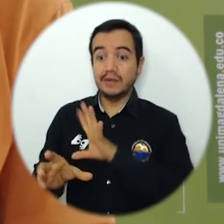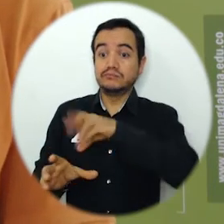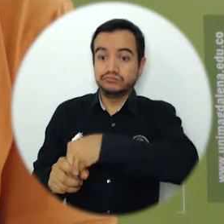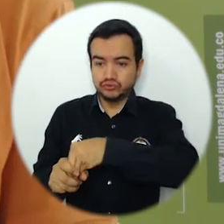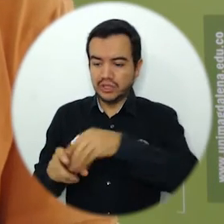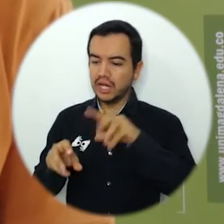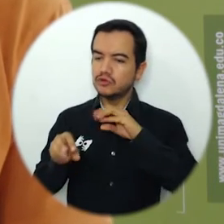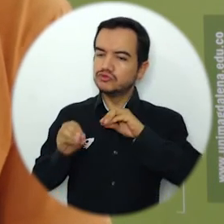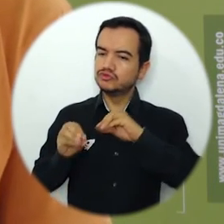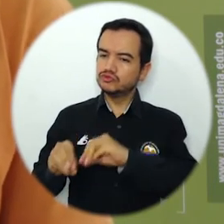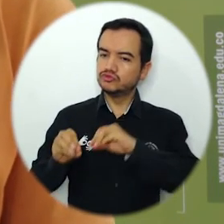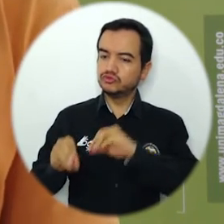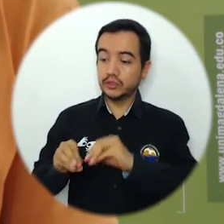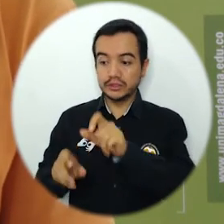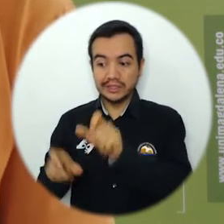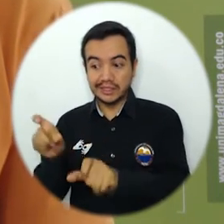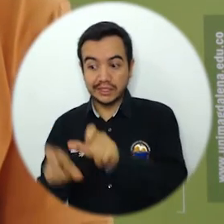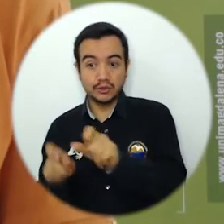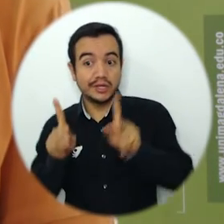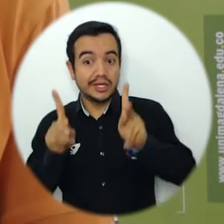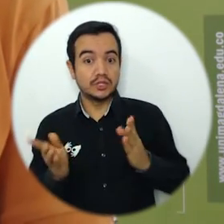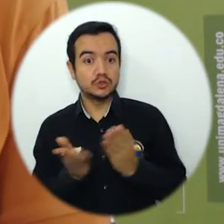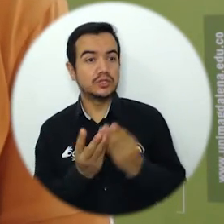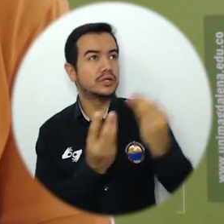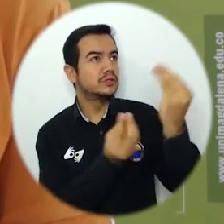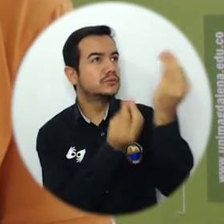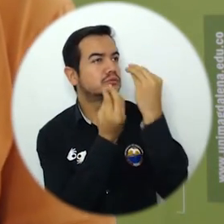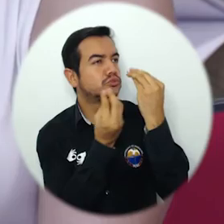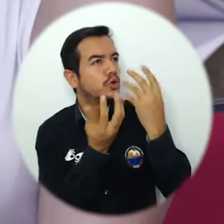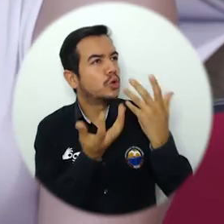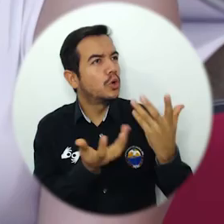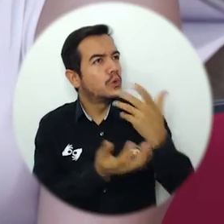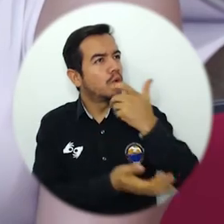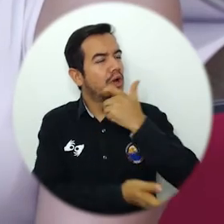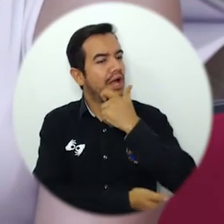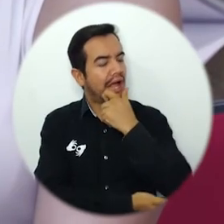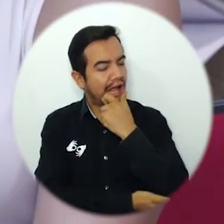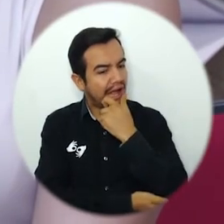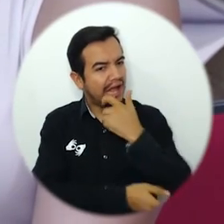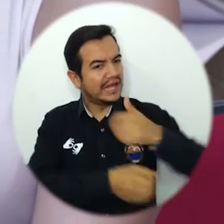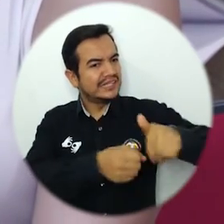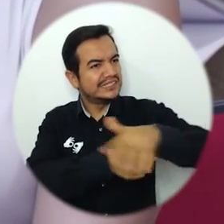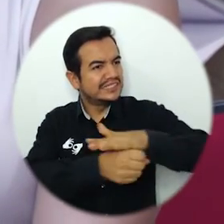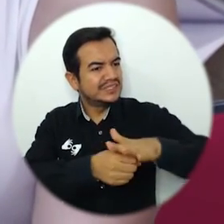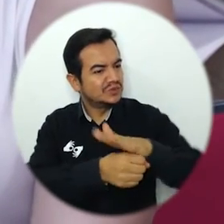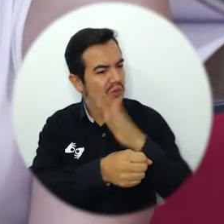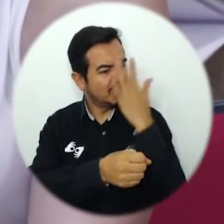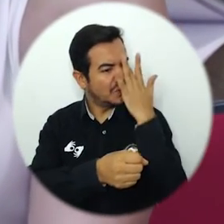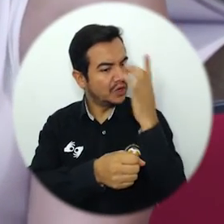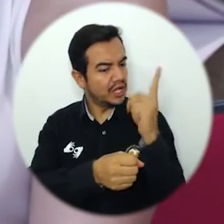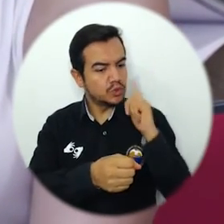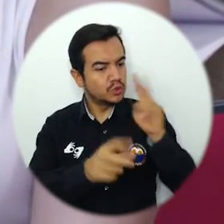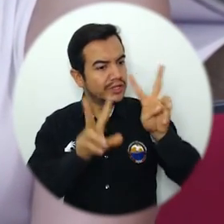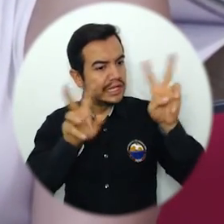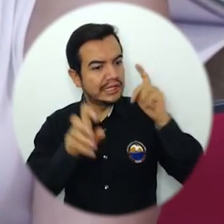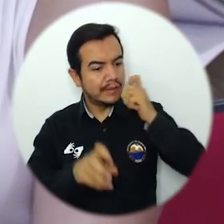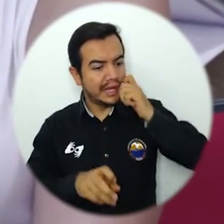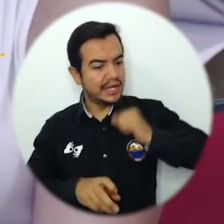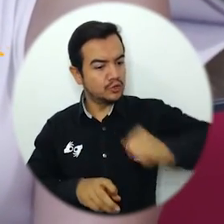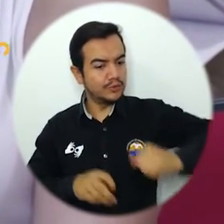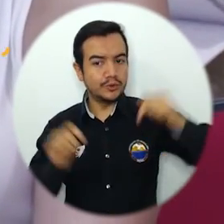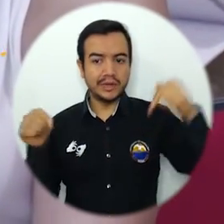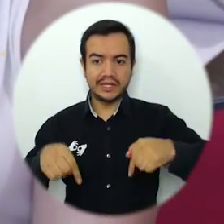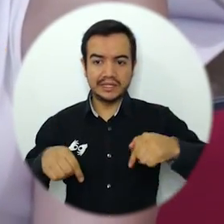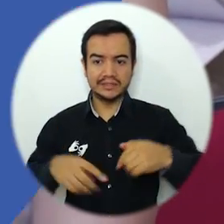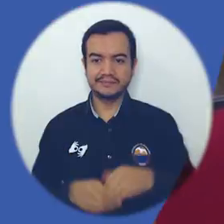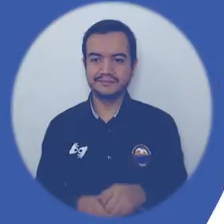la comunidad, sino los estudiantes que están aprendiendo, están llegando a estos recintos, conozcan la verdad de lo que está pasando en materia de